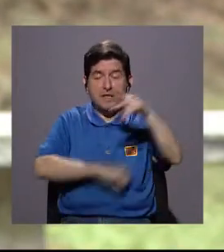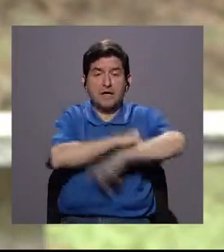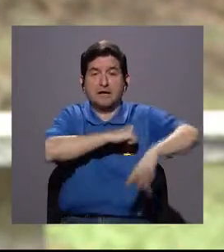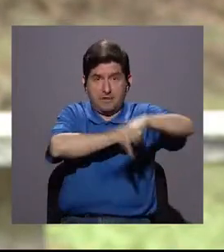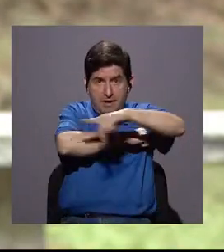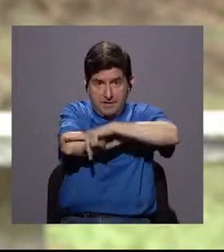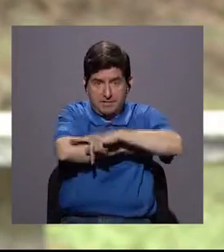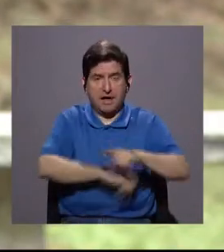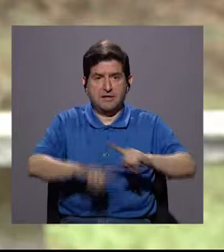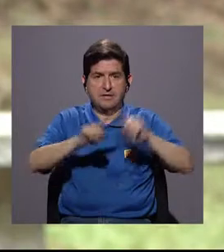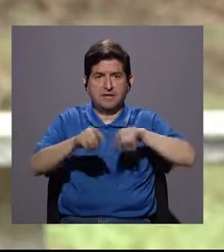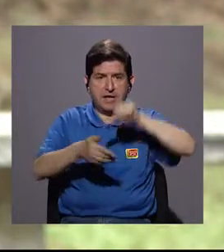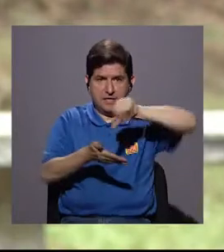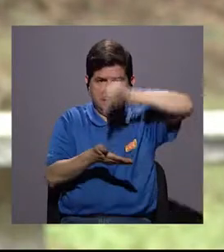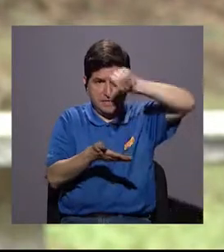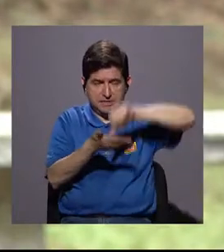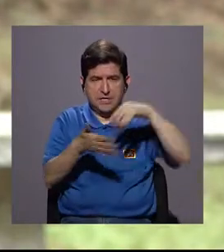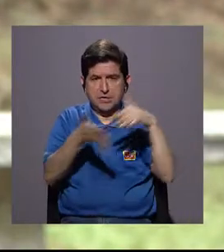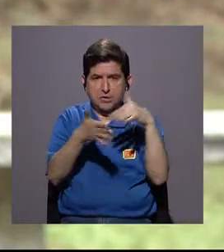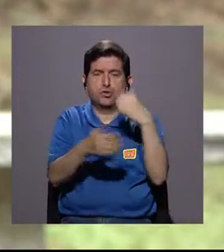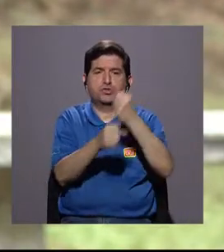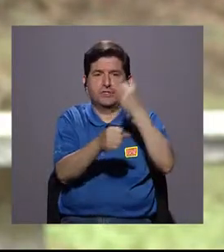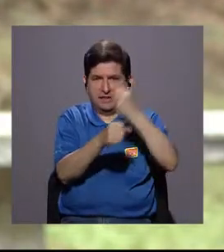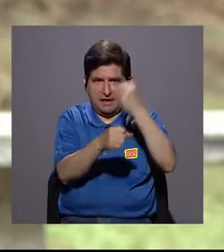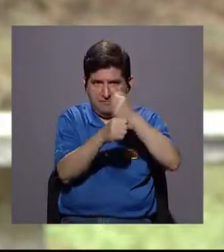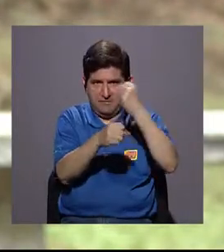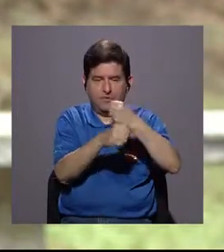del país en los centros de estudio y trabajo,